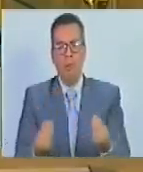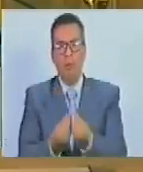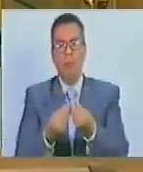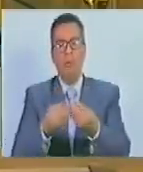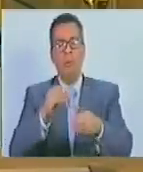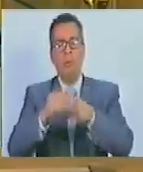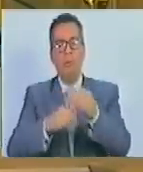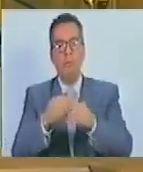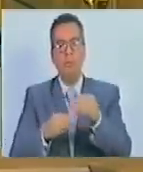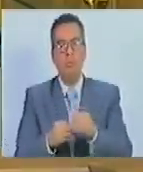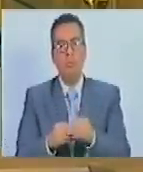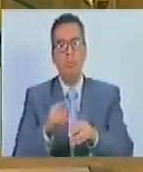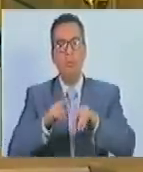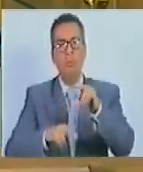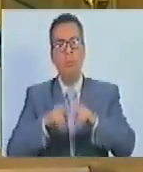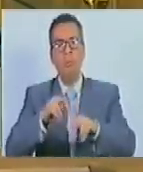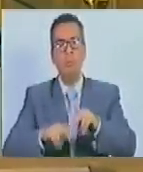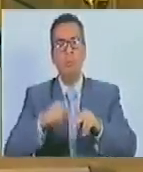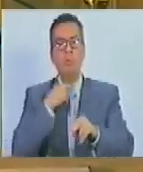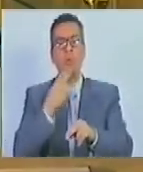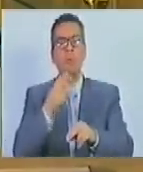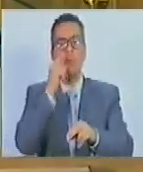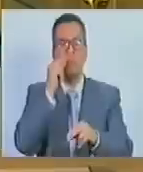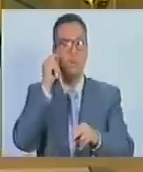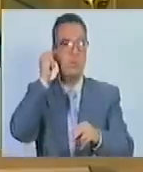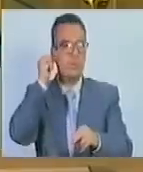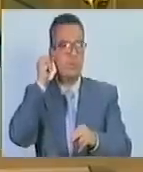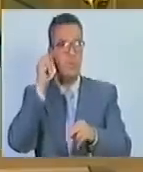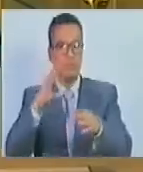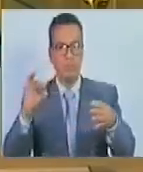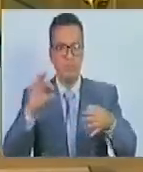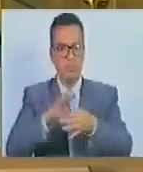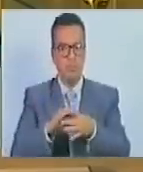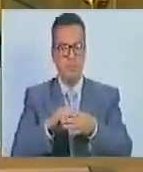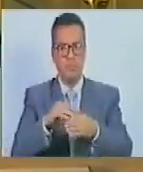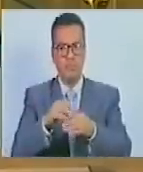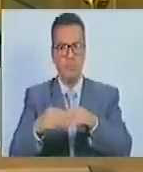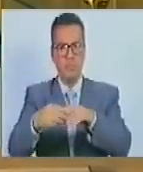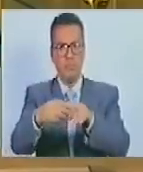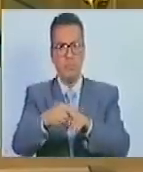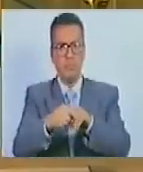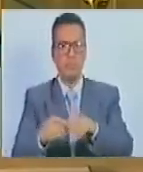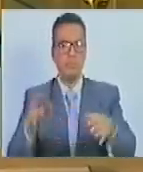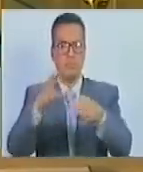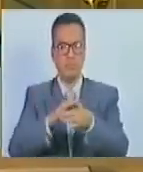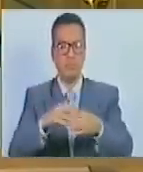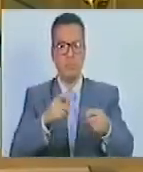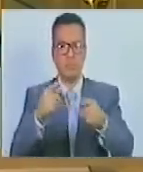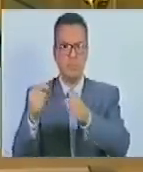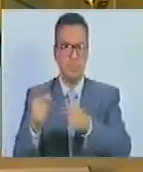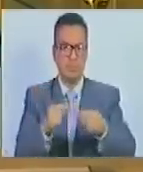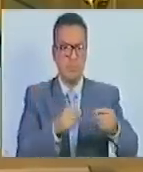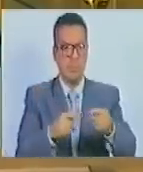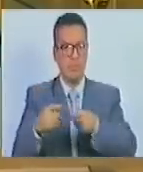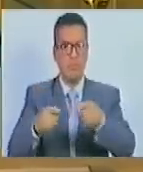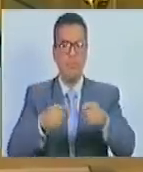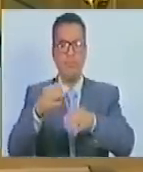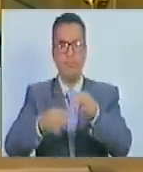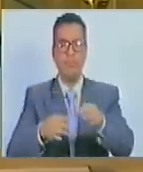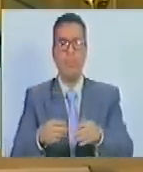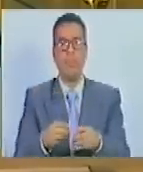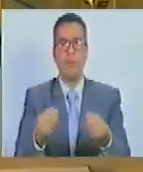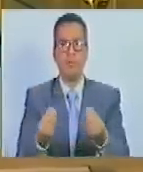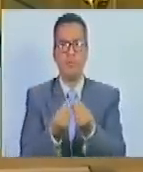funcionamiento conformado por las voceras y voceros de la unidad ejecutiva unidad administrativa y financiera